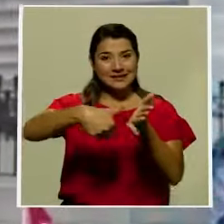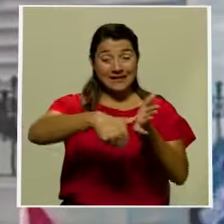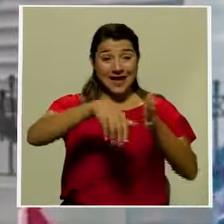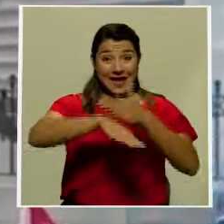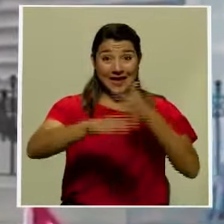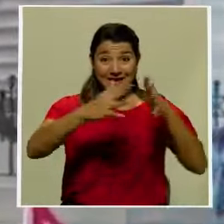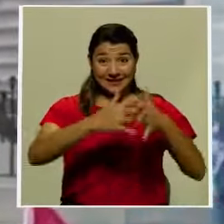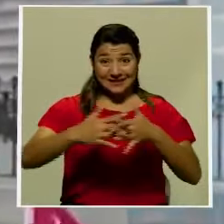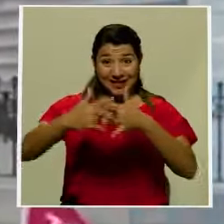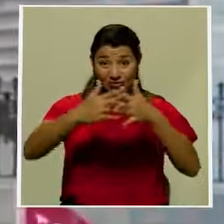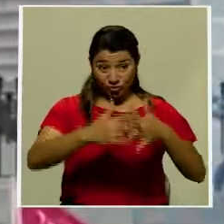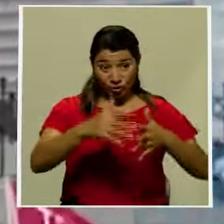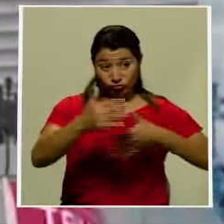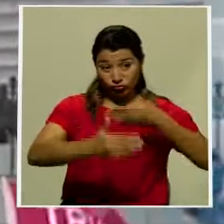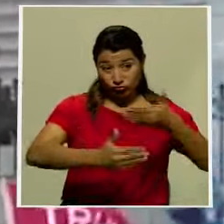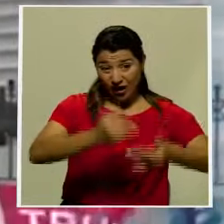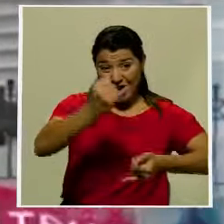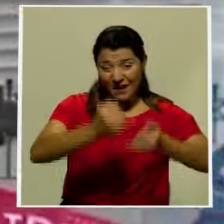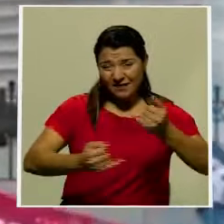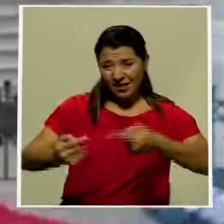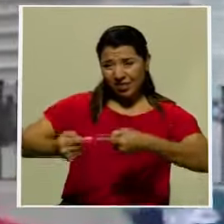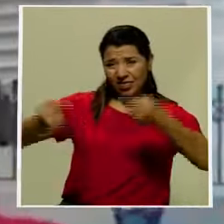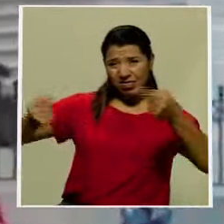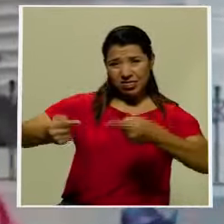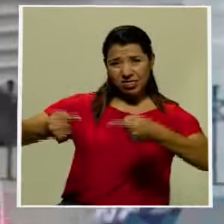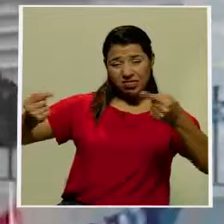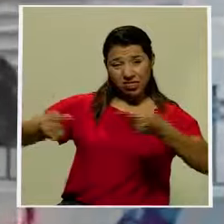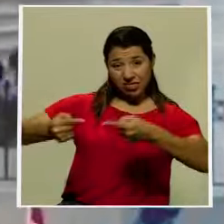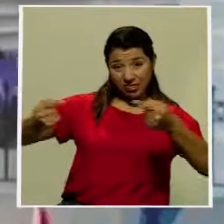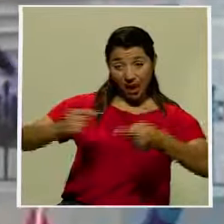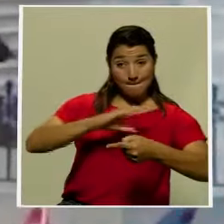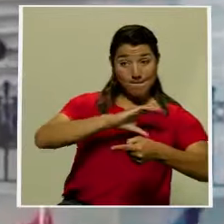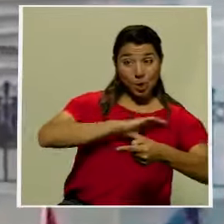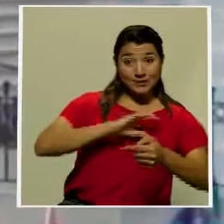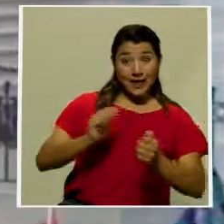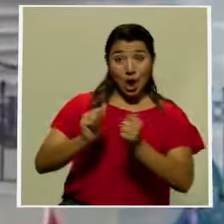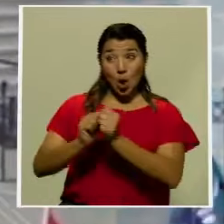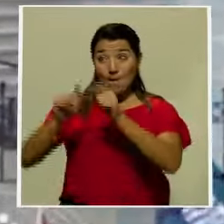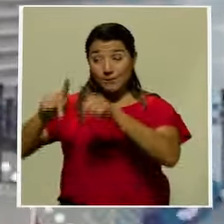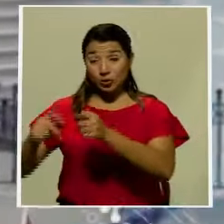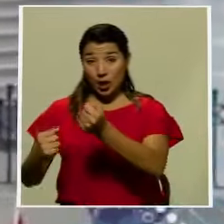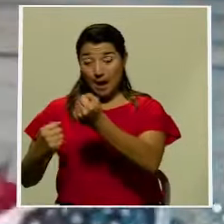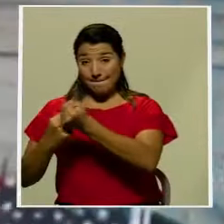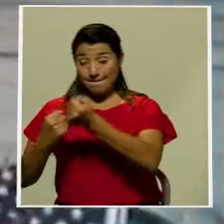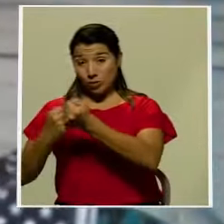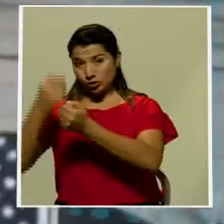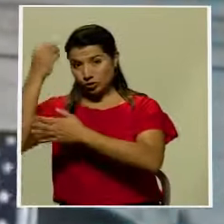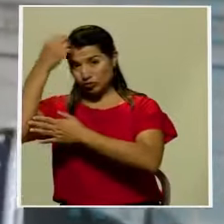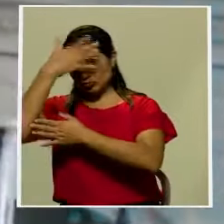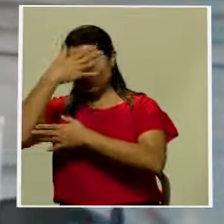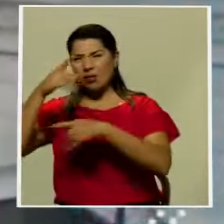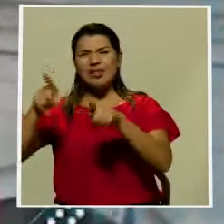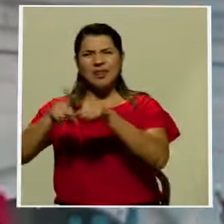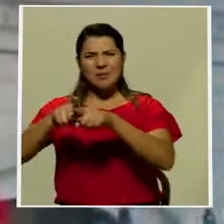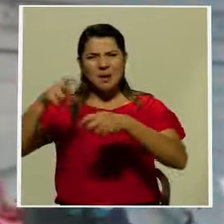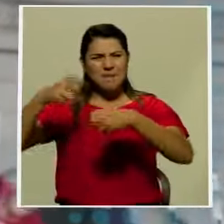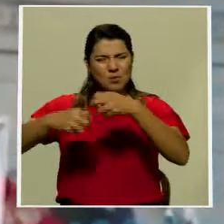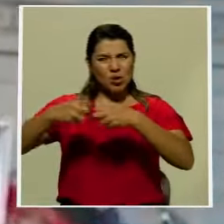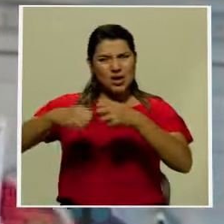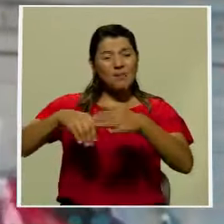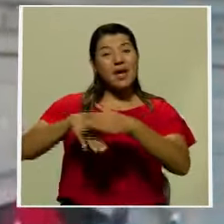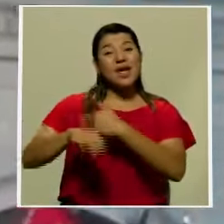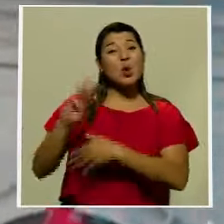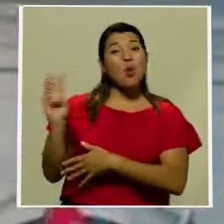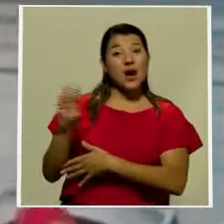enfrentamientos entre manifestantes seguidores de Trump y la policía Además declararon toque de queda en Washington tras los disturbios registrados esta tarde